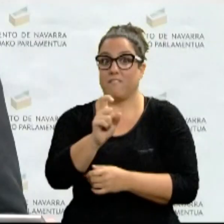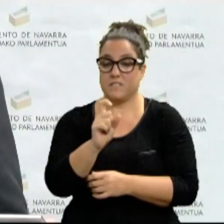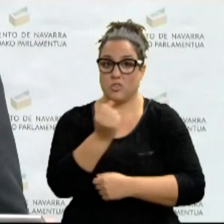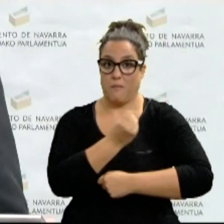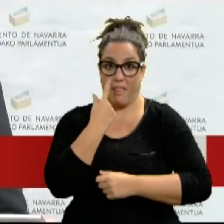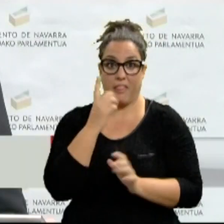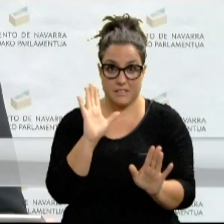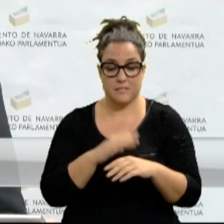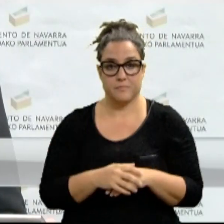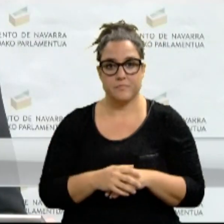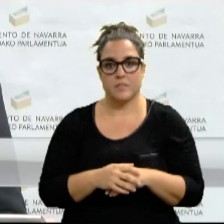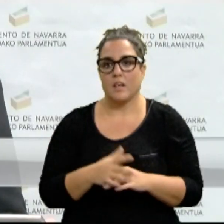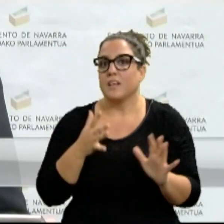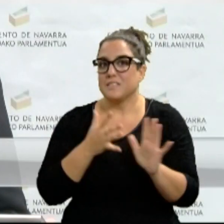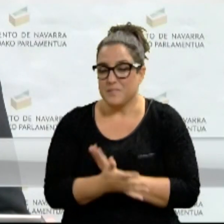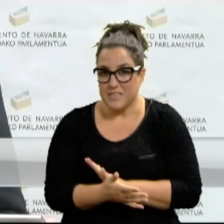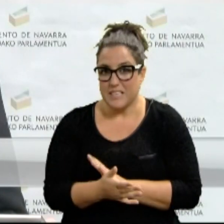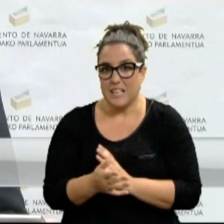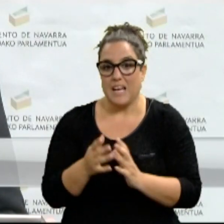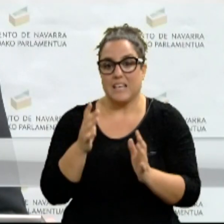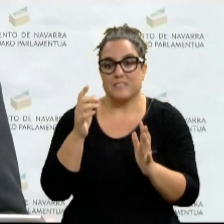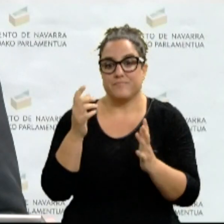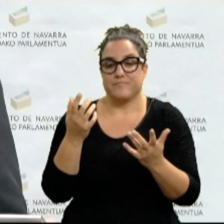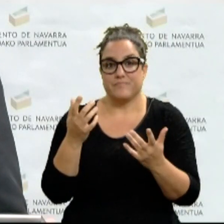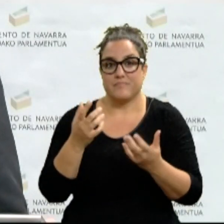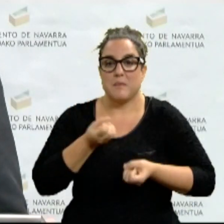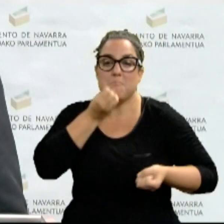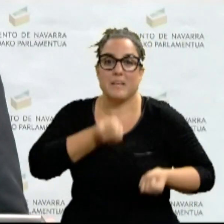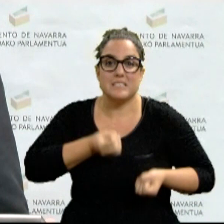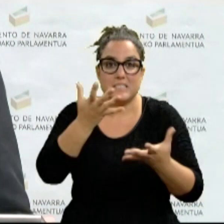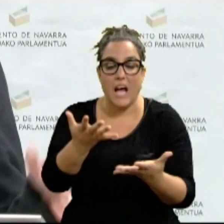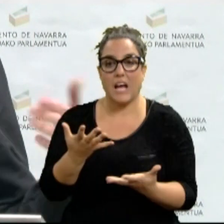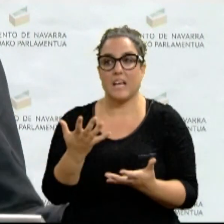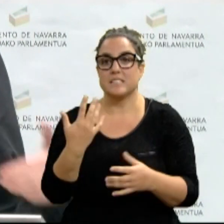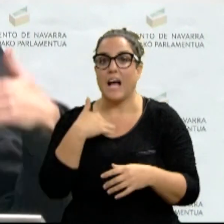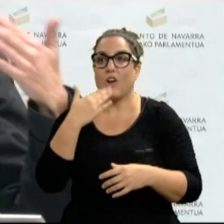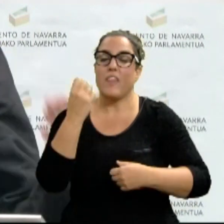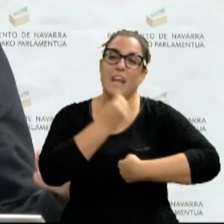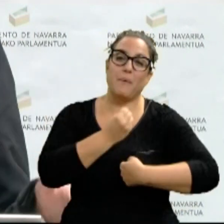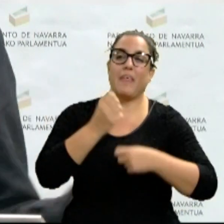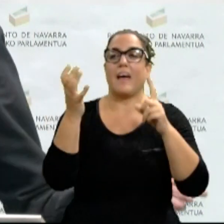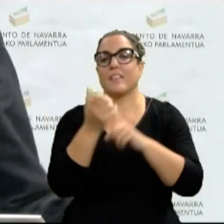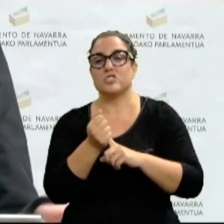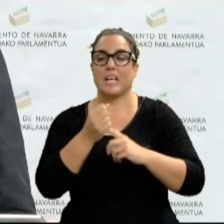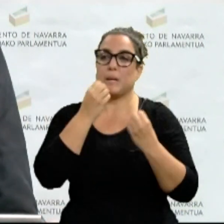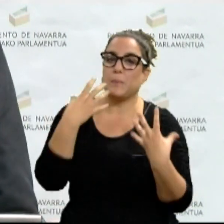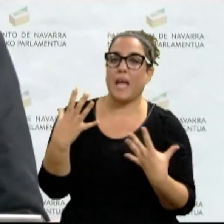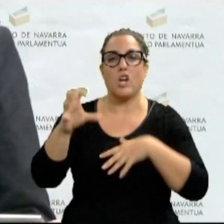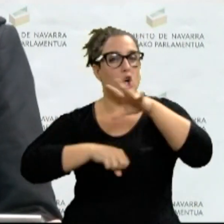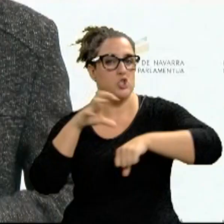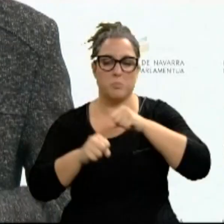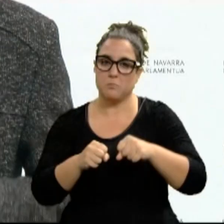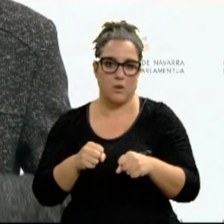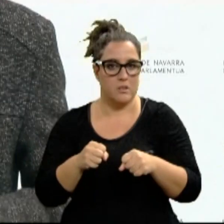No hace ningún favor los mensajes de salvar la Navidad, de hacer llamamientos a un consumismo